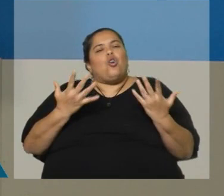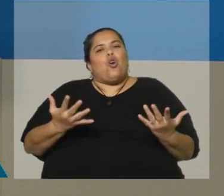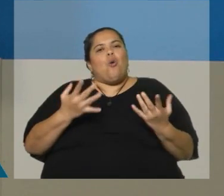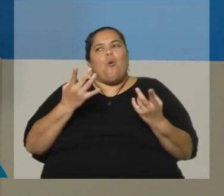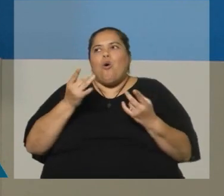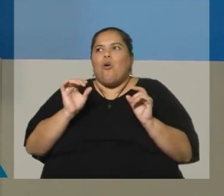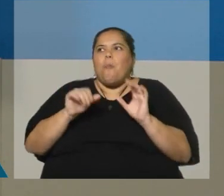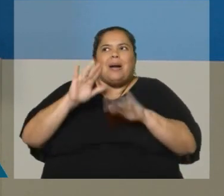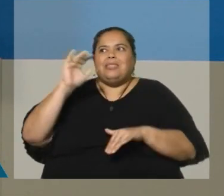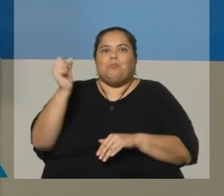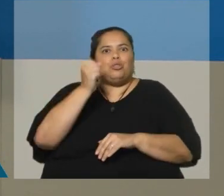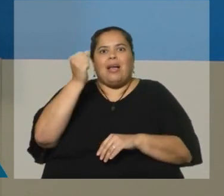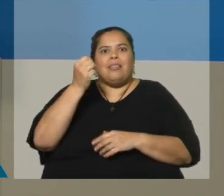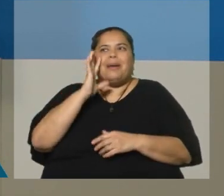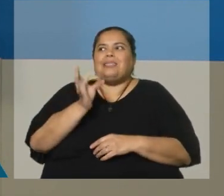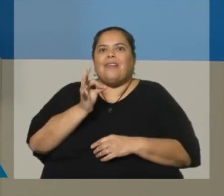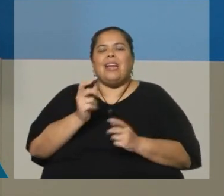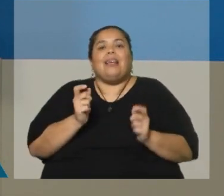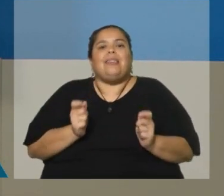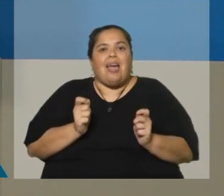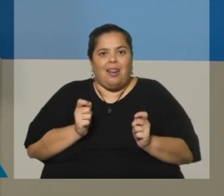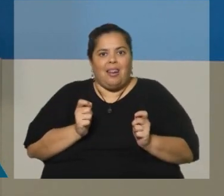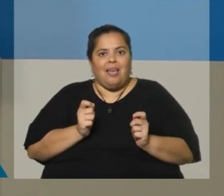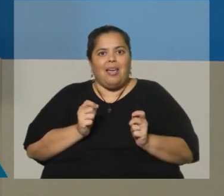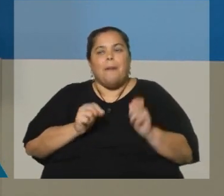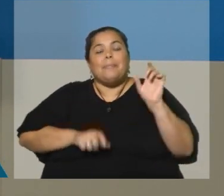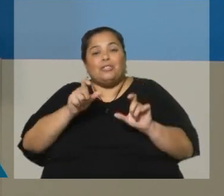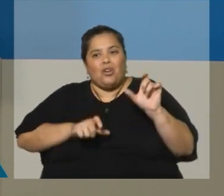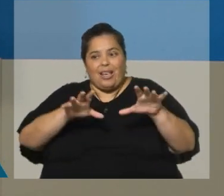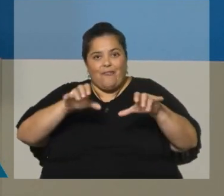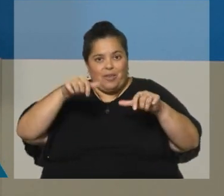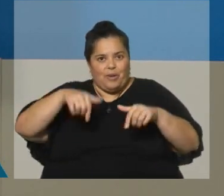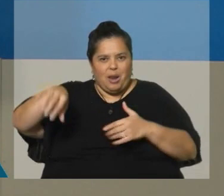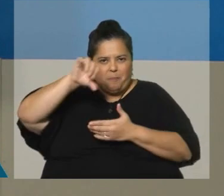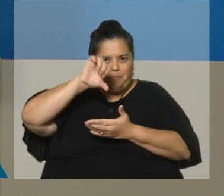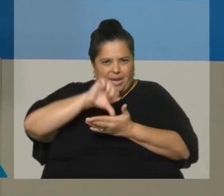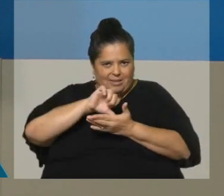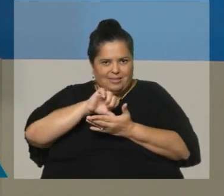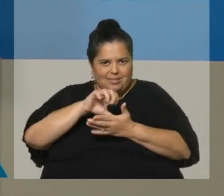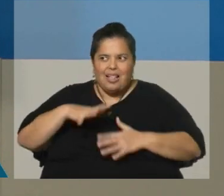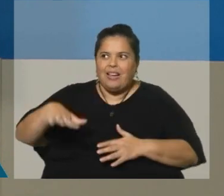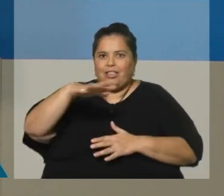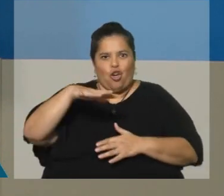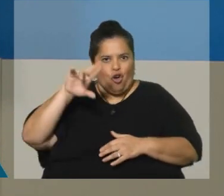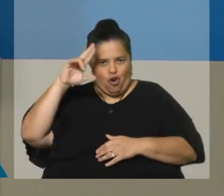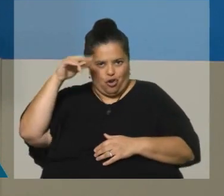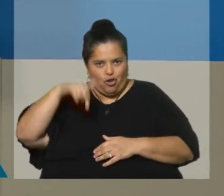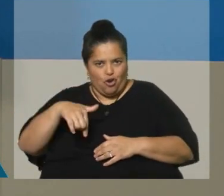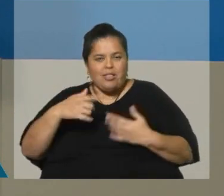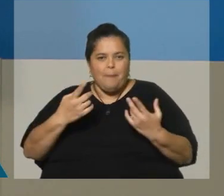para cada tanto volver a saber quiénes son los habitantes del territorio nacional y